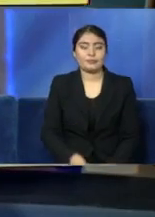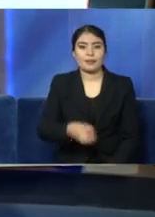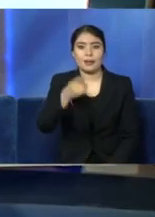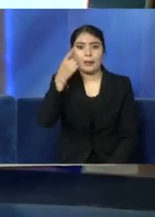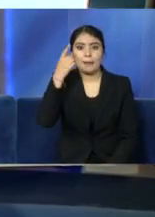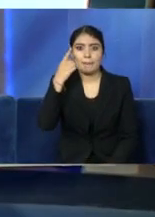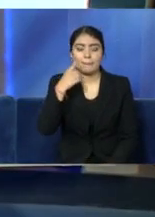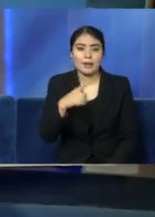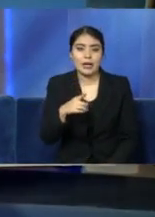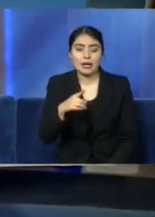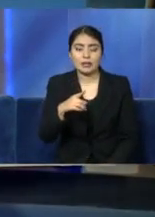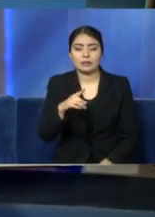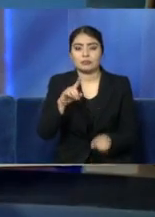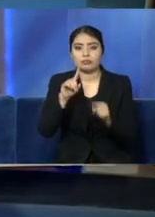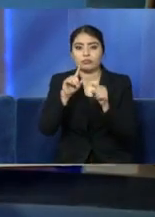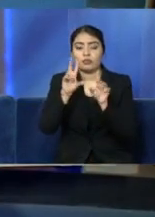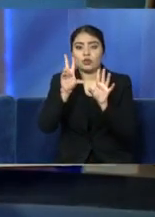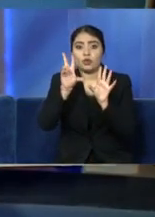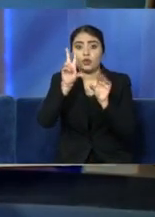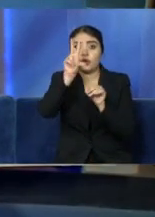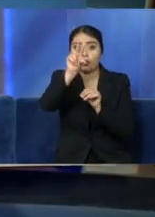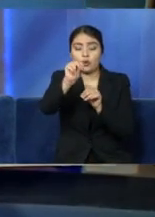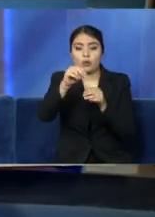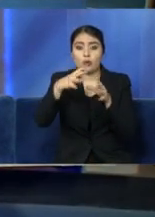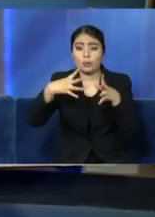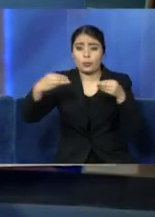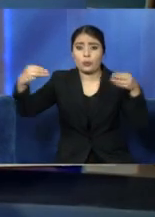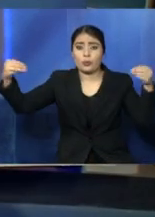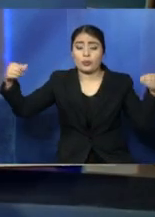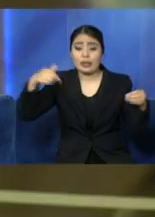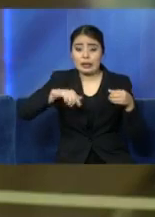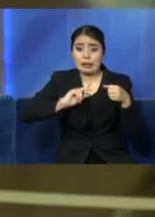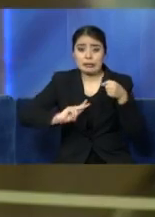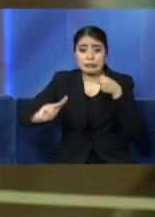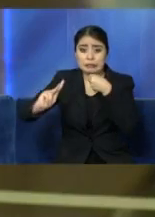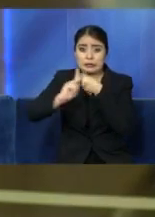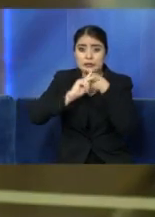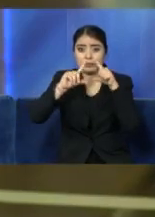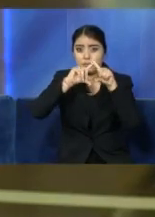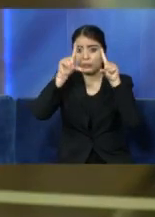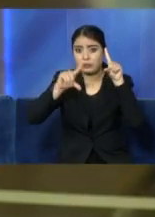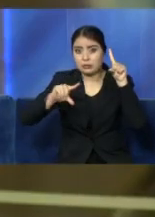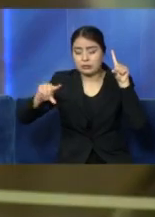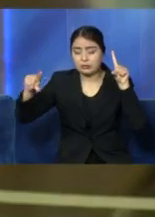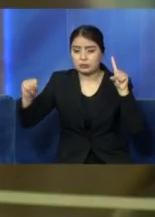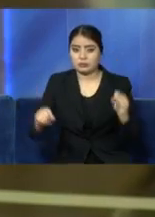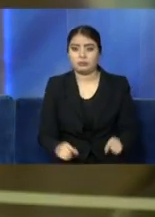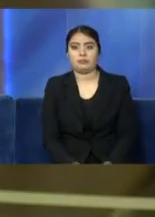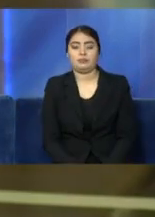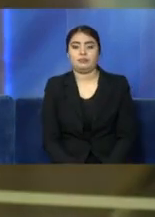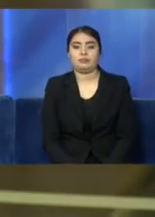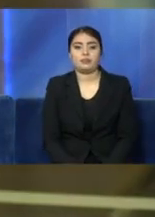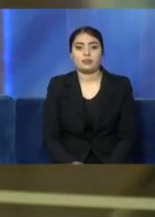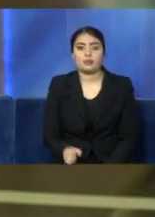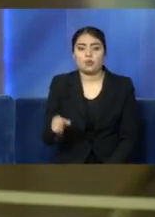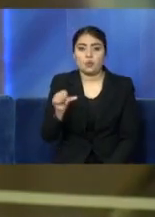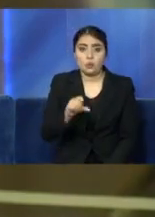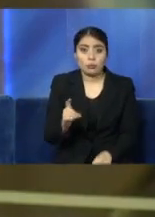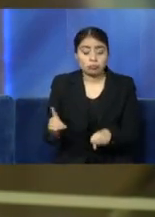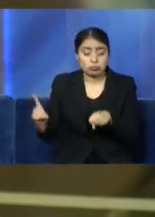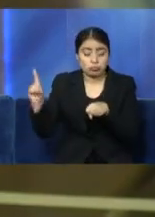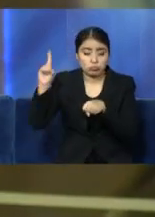del virus en nuestro país. Este es el momento que tenemos que asumir